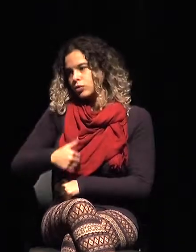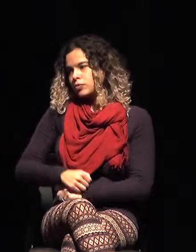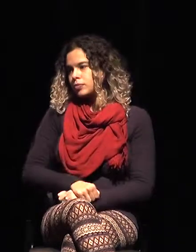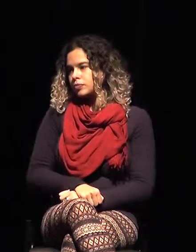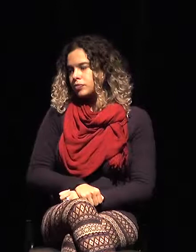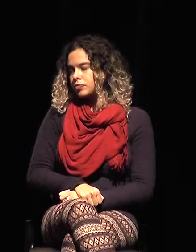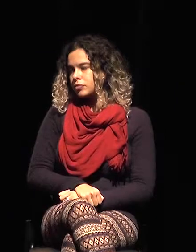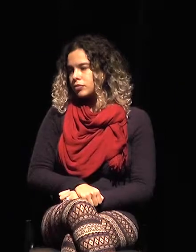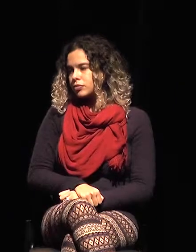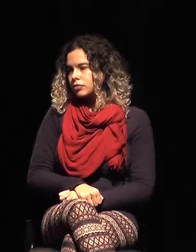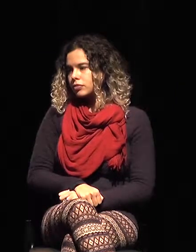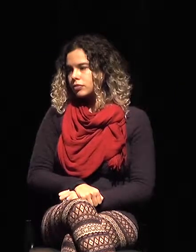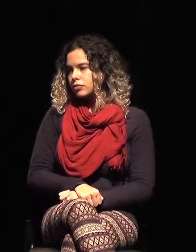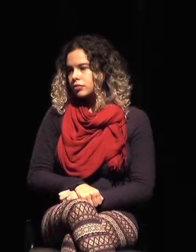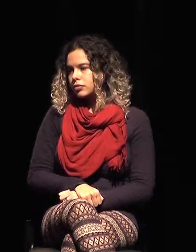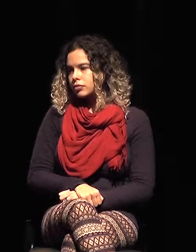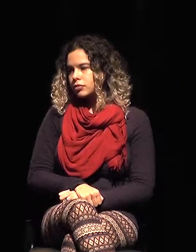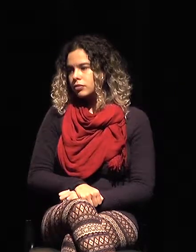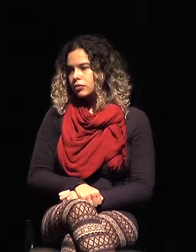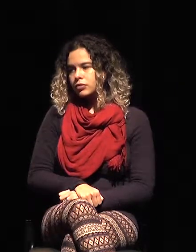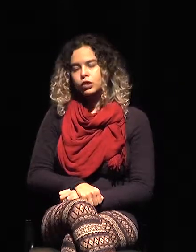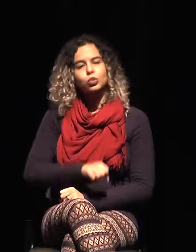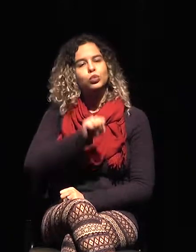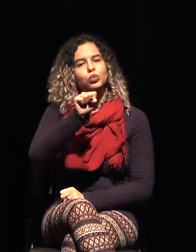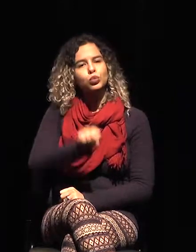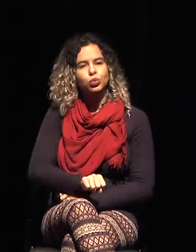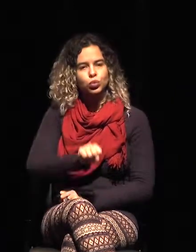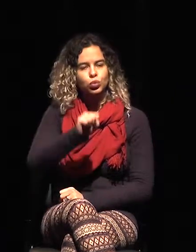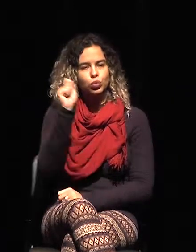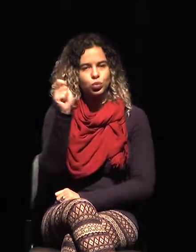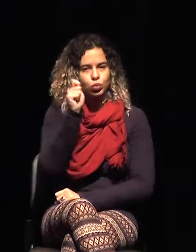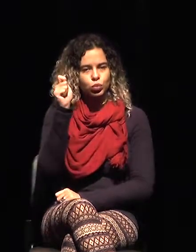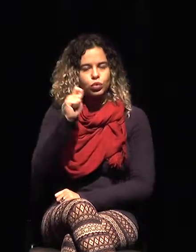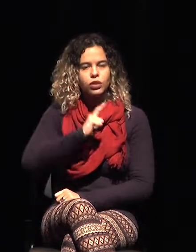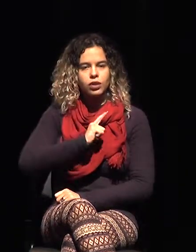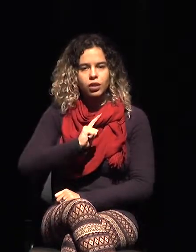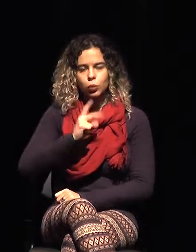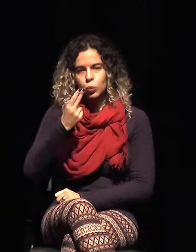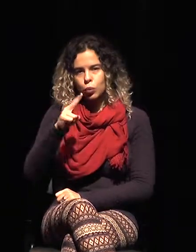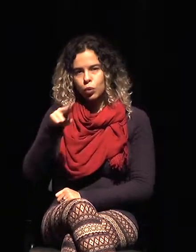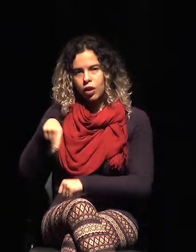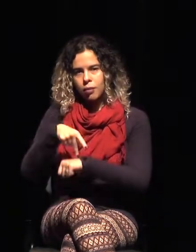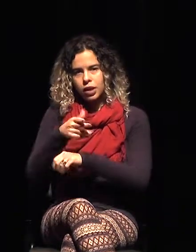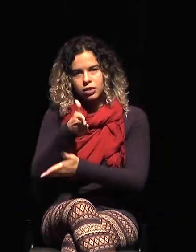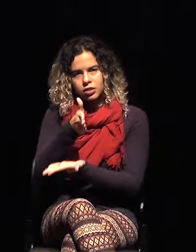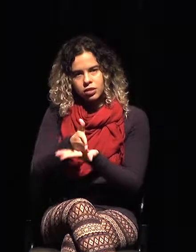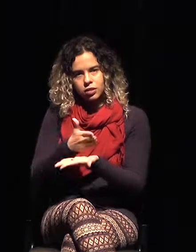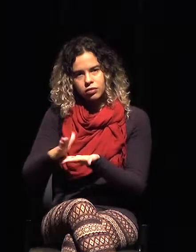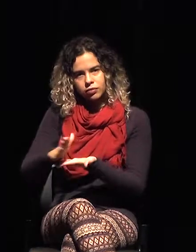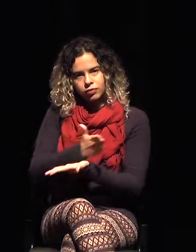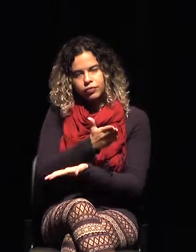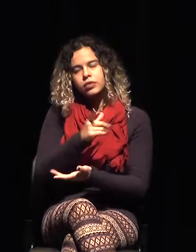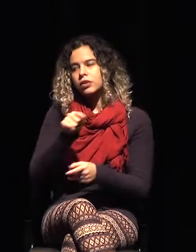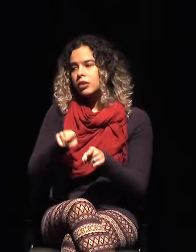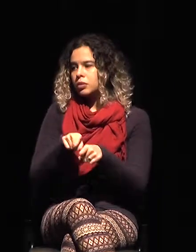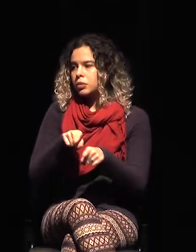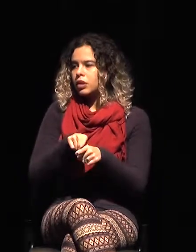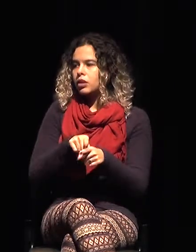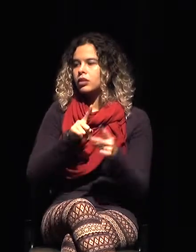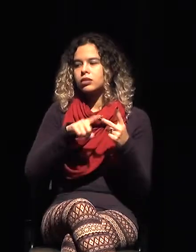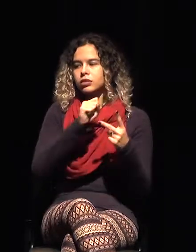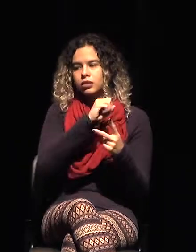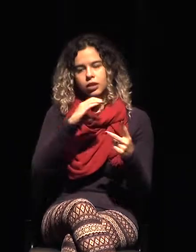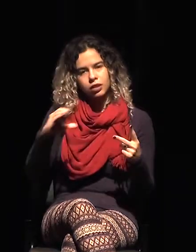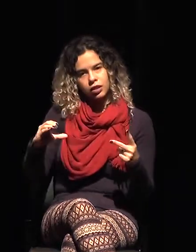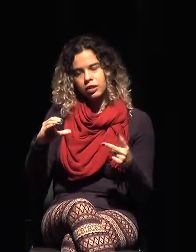Incluyendo el estado de Río Grande del Sur hasta Santa Catarina. Y unidades aduaneras en esta